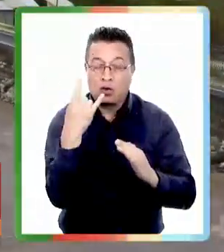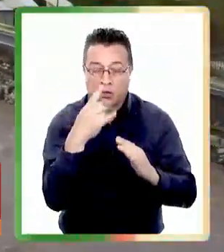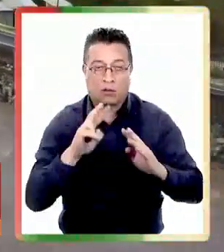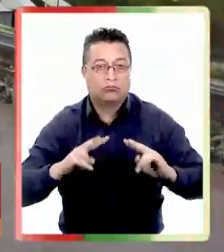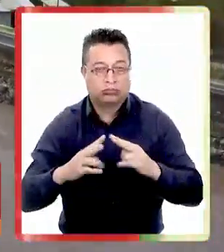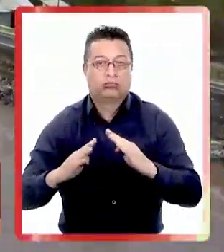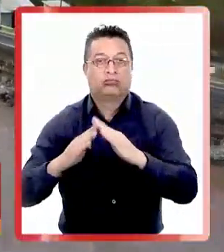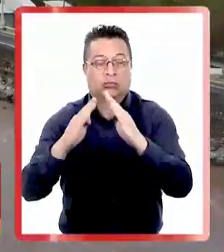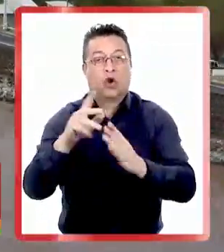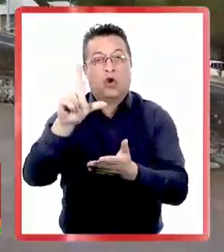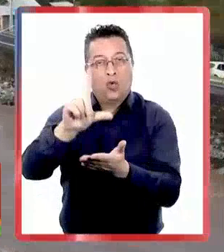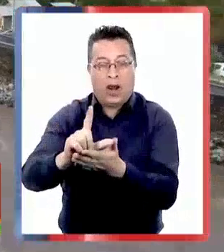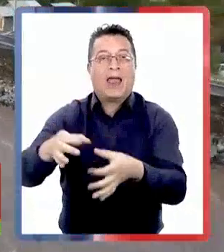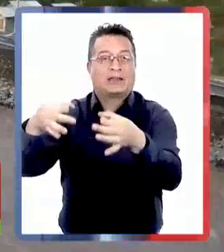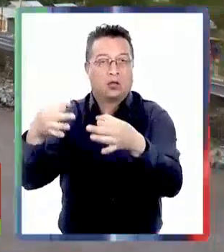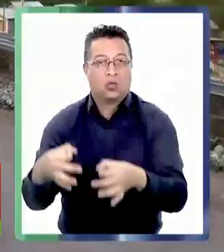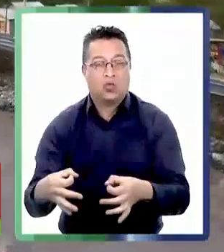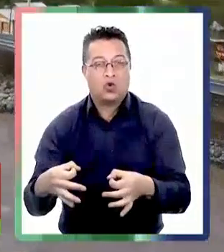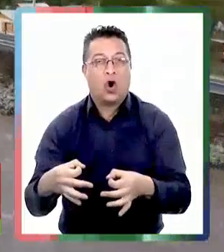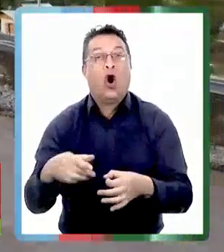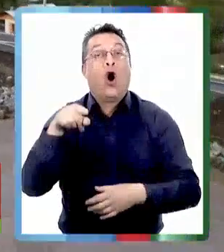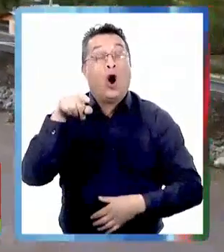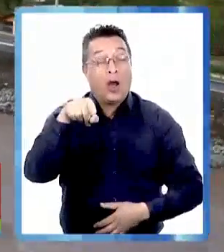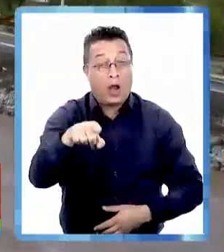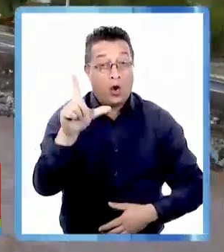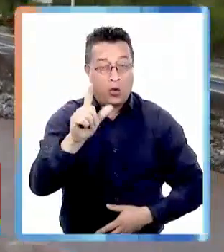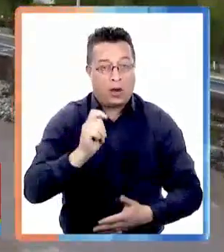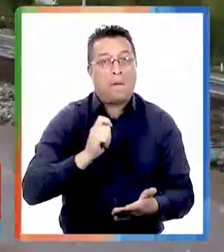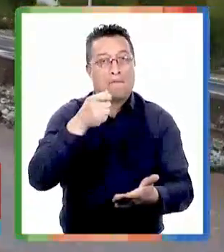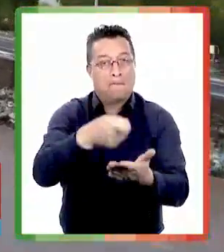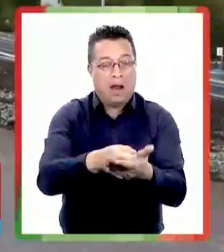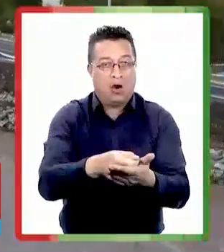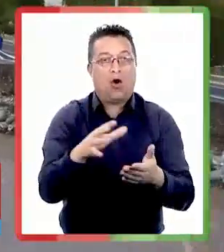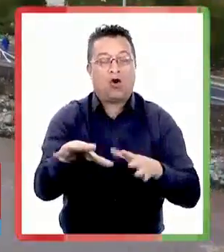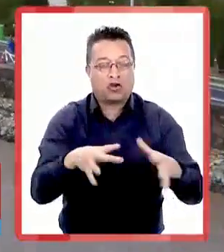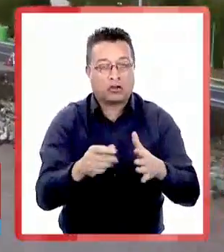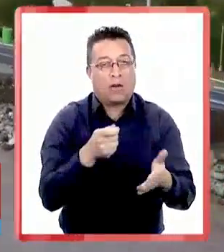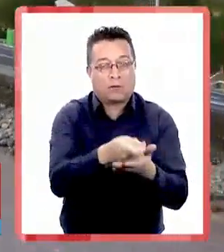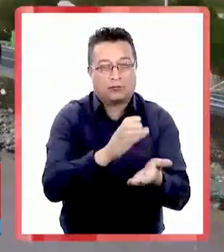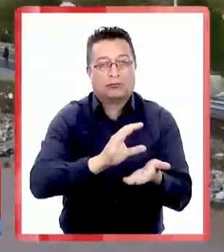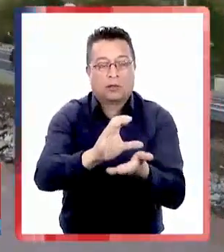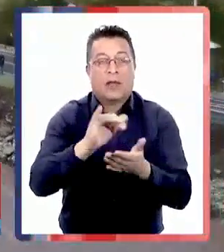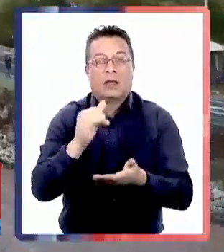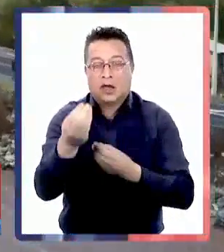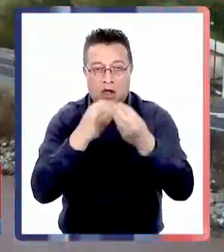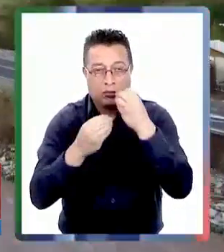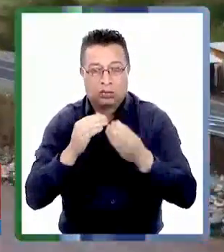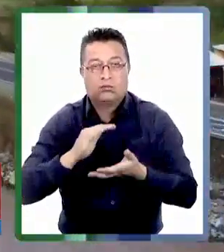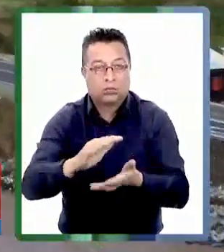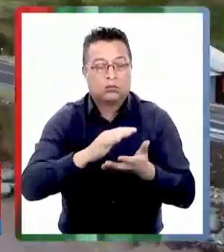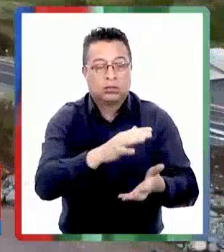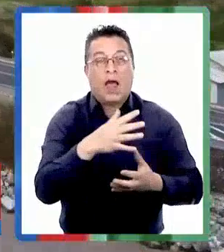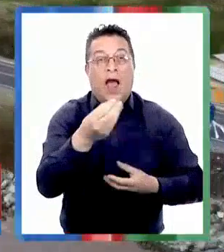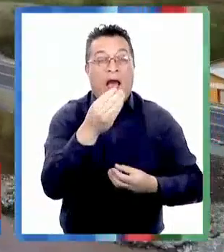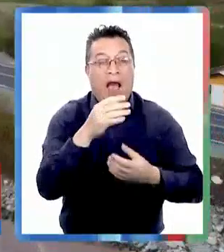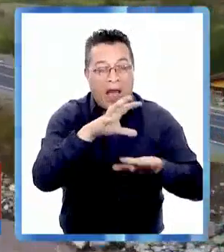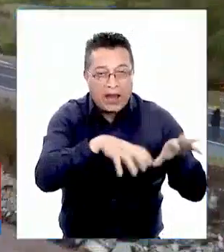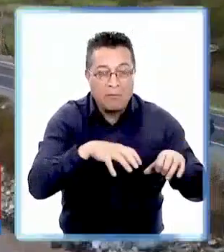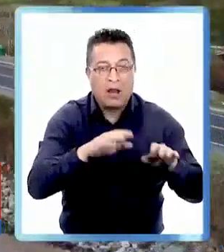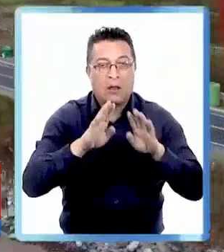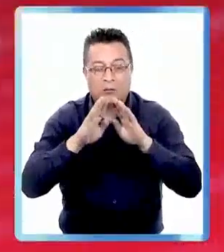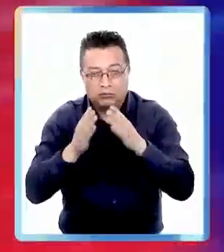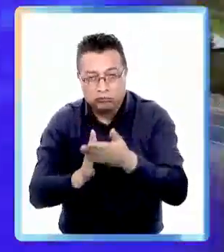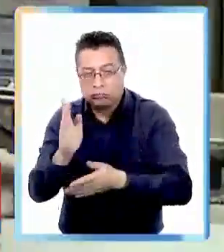reconstruir en zonas seguras. El lunes comienza el pago del bono de enseres y la entrega de alimentos para los animales empieza